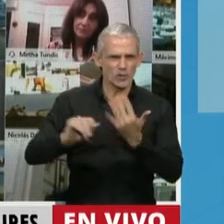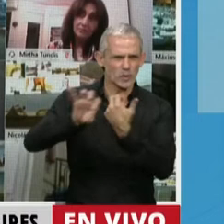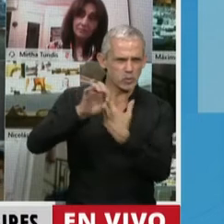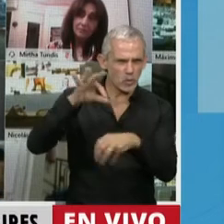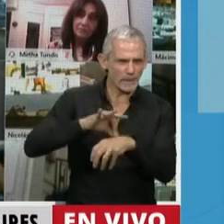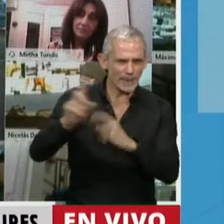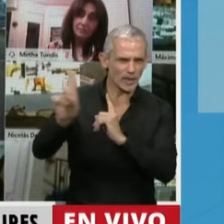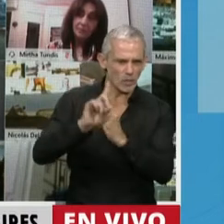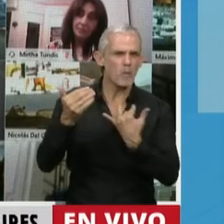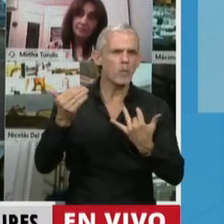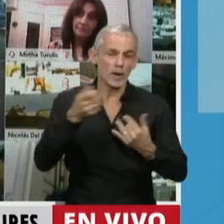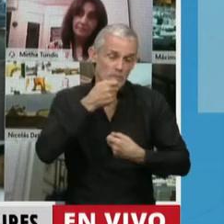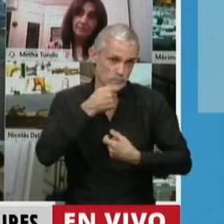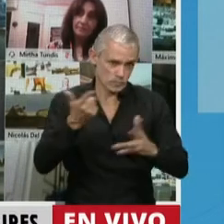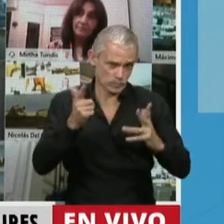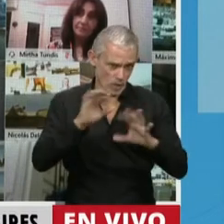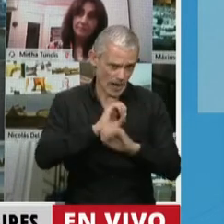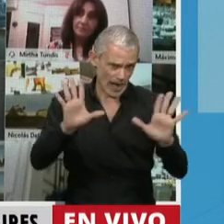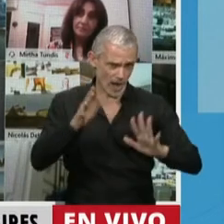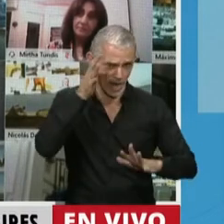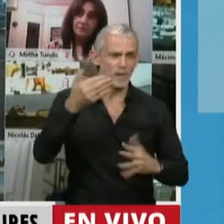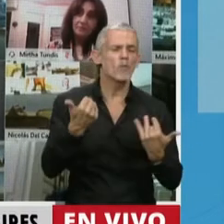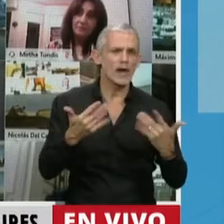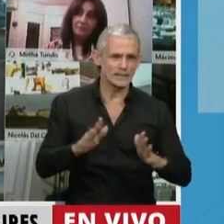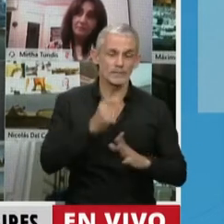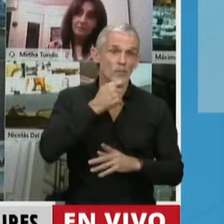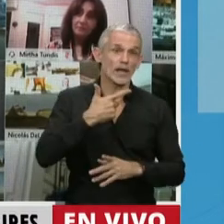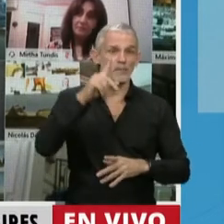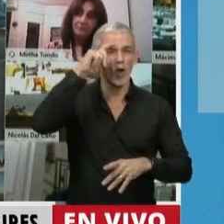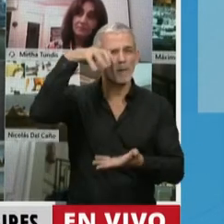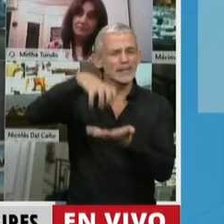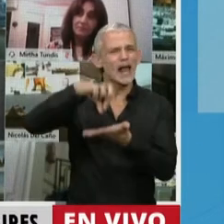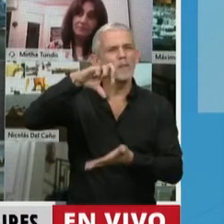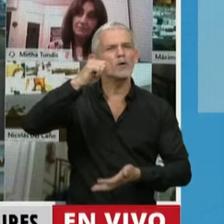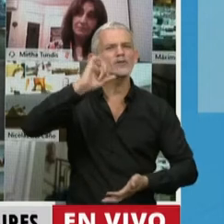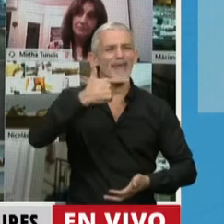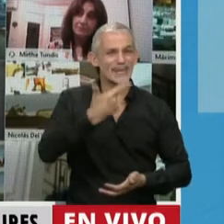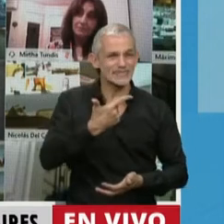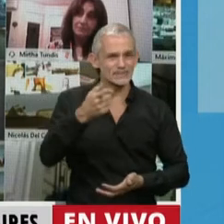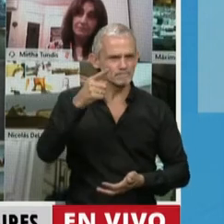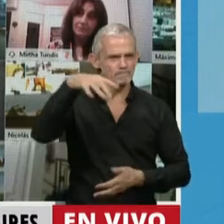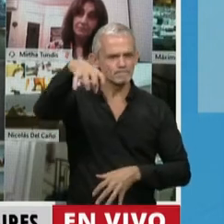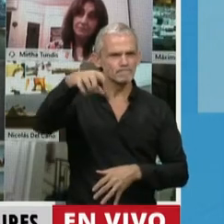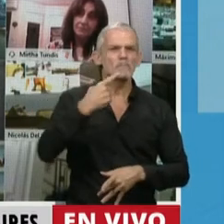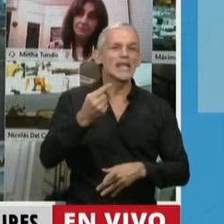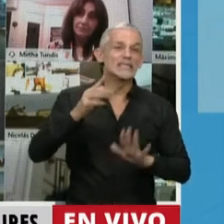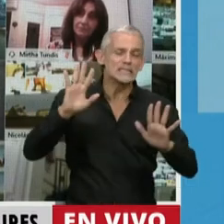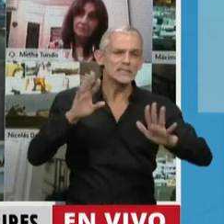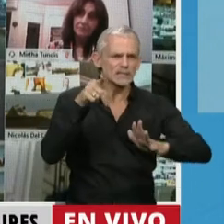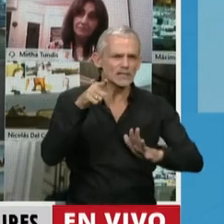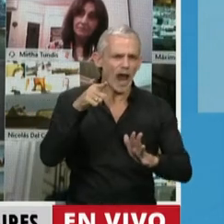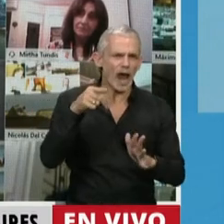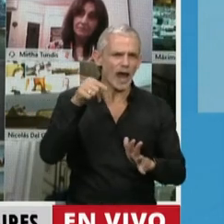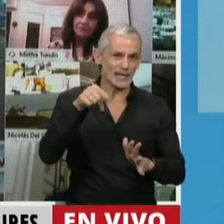problemas muy serios. Por ejemplo, los trabajadores del hospital Posadas nos han planteado que el intento